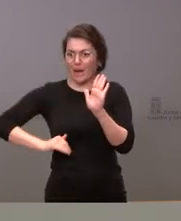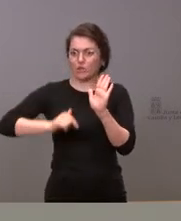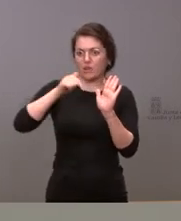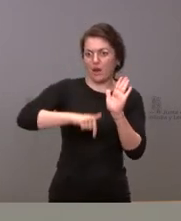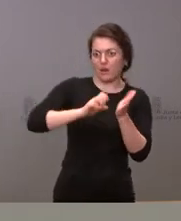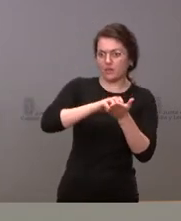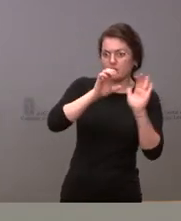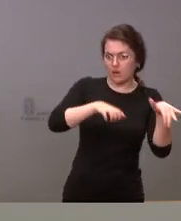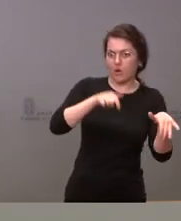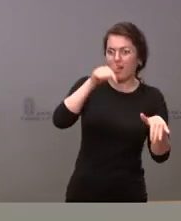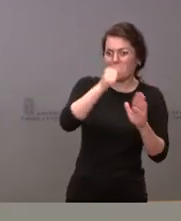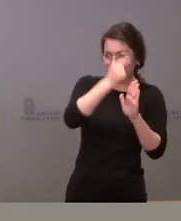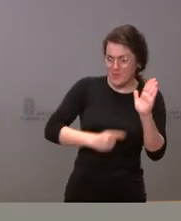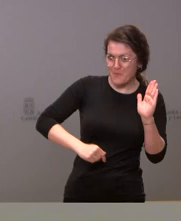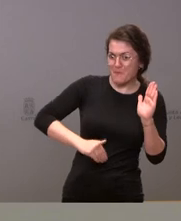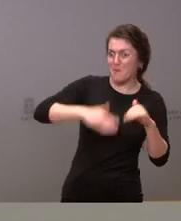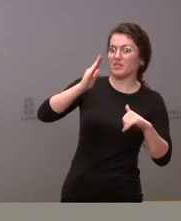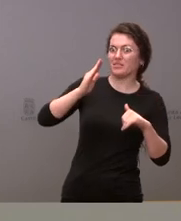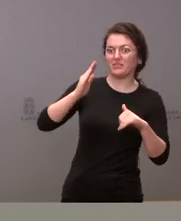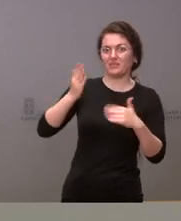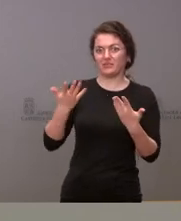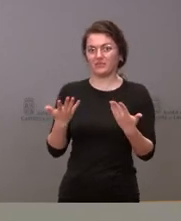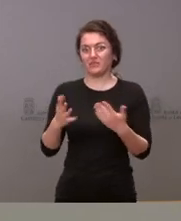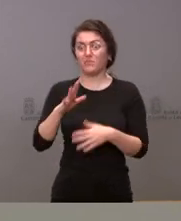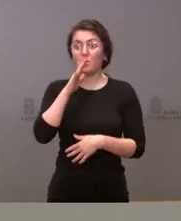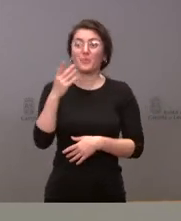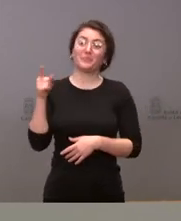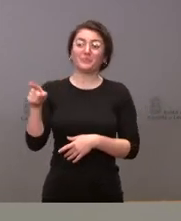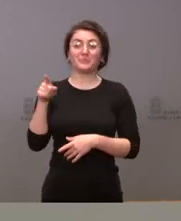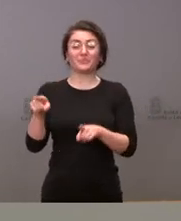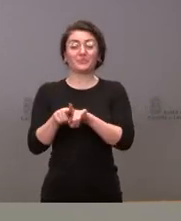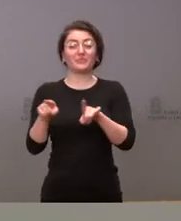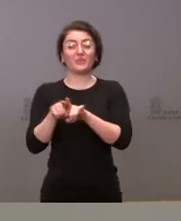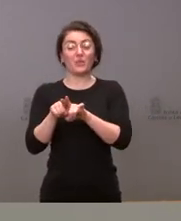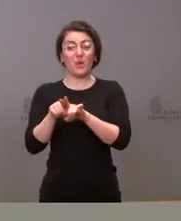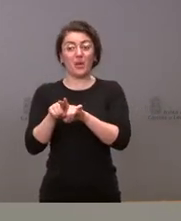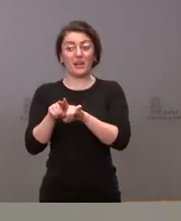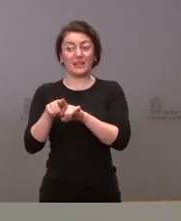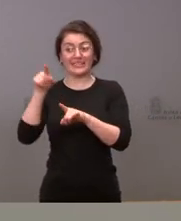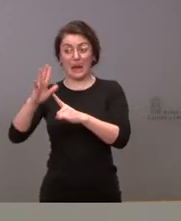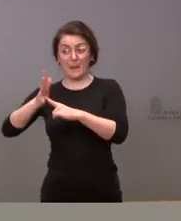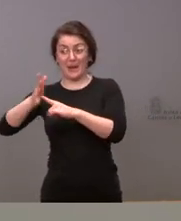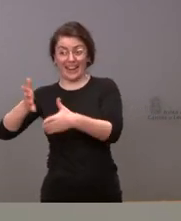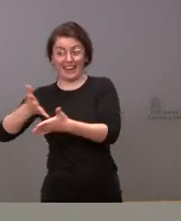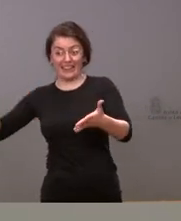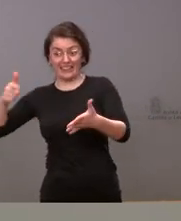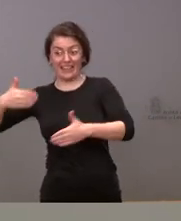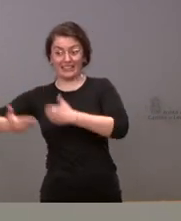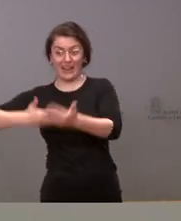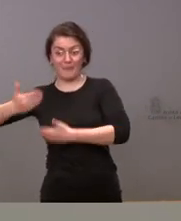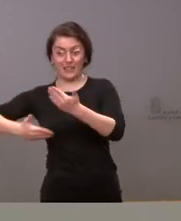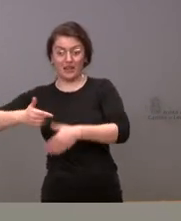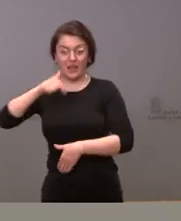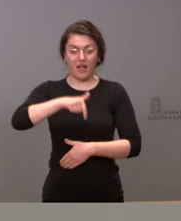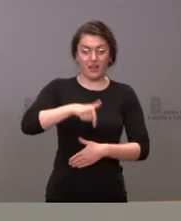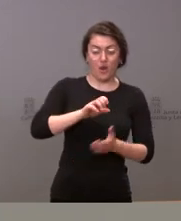paradoja que las instalaciones que va a tramitar el gobierno que son las de más tamaño y las que van a tramitar la Junta